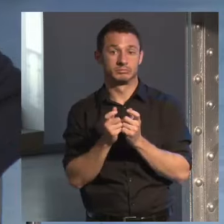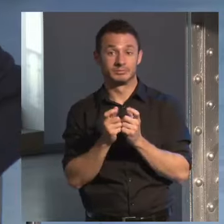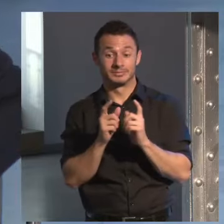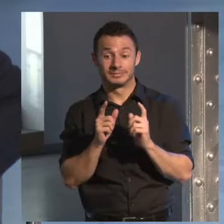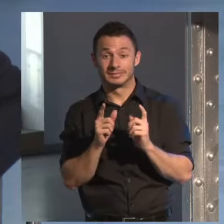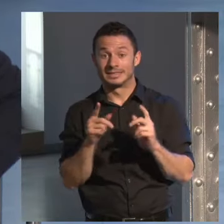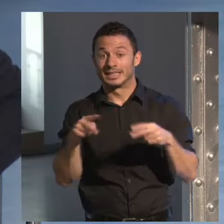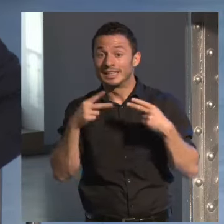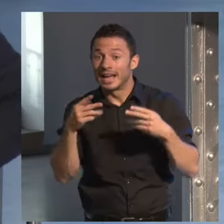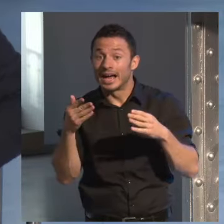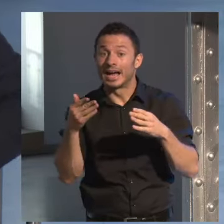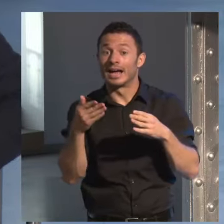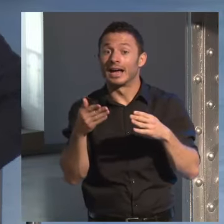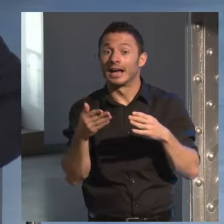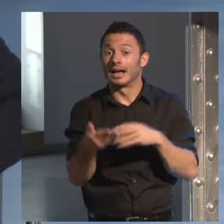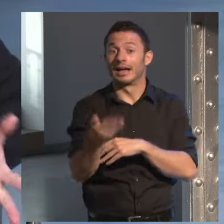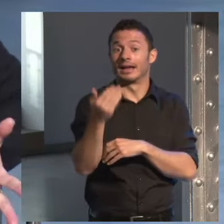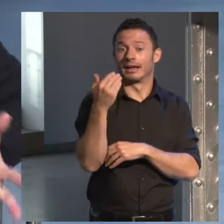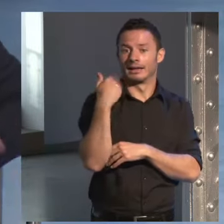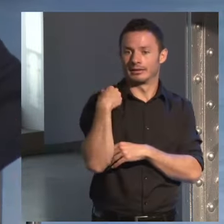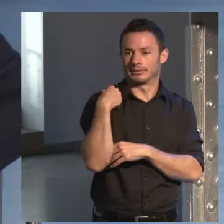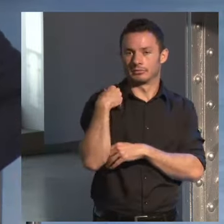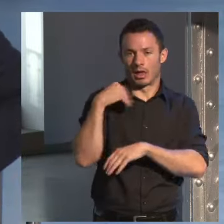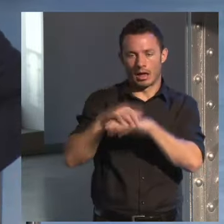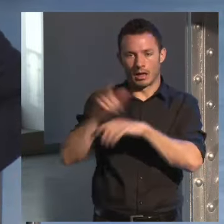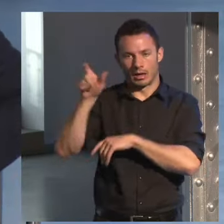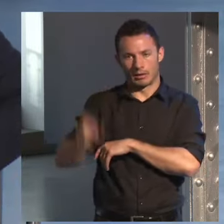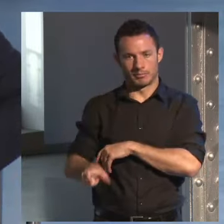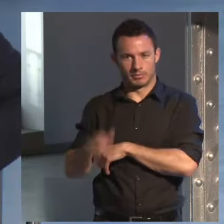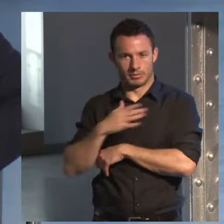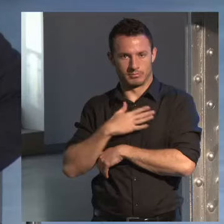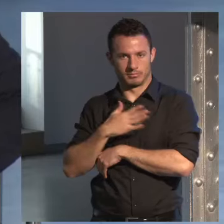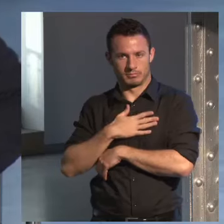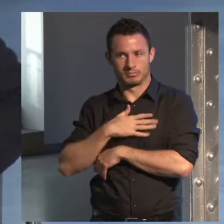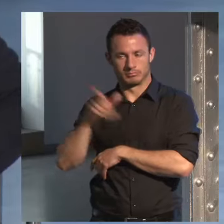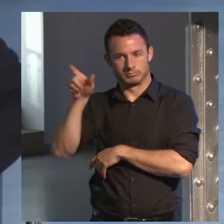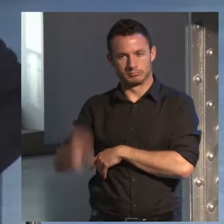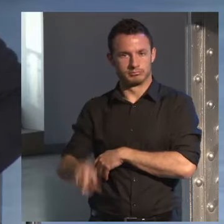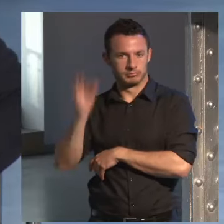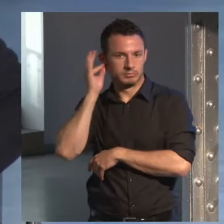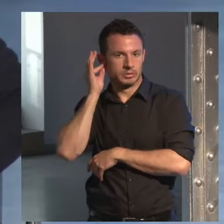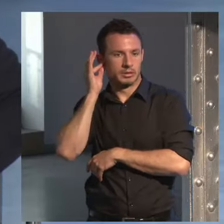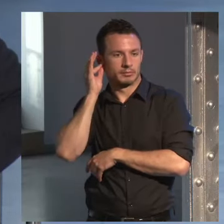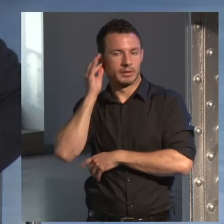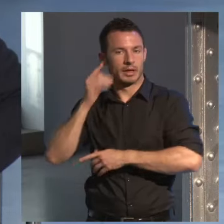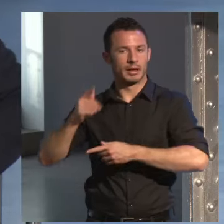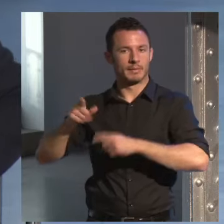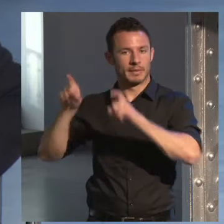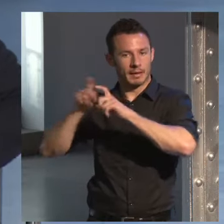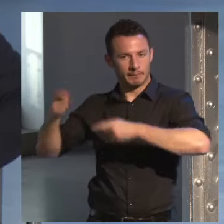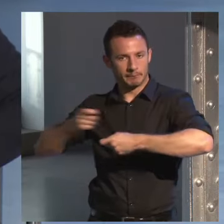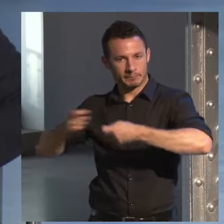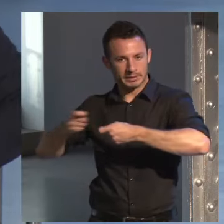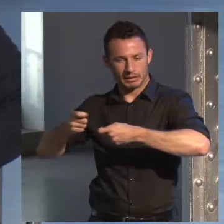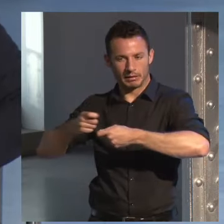antes una amiga mía empresaria exitosa que trabaja 24 horas sobre